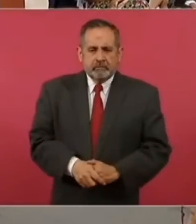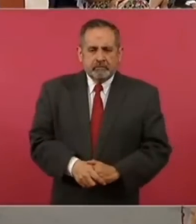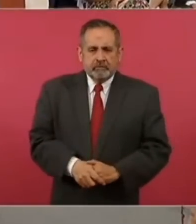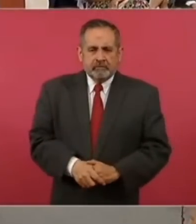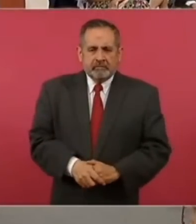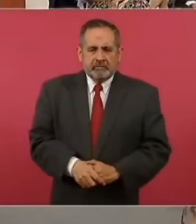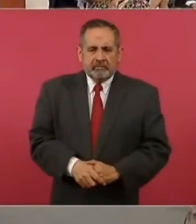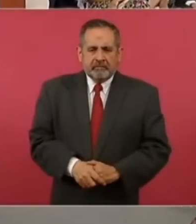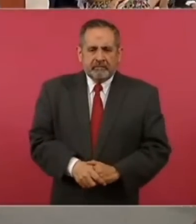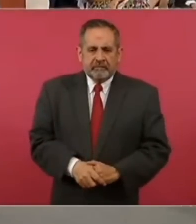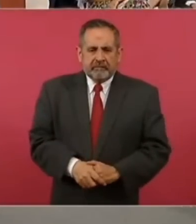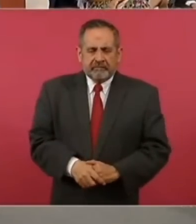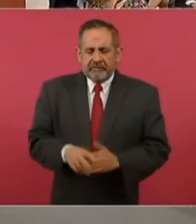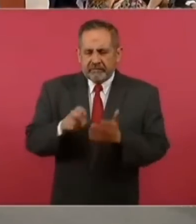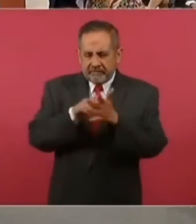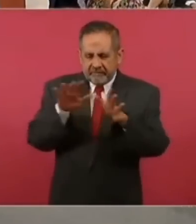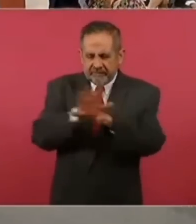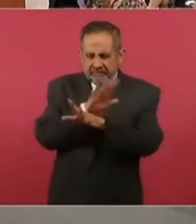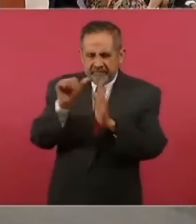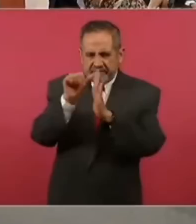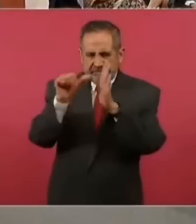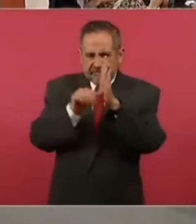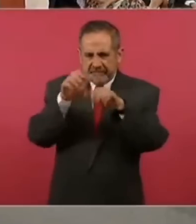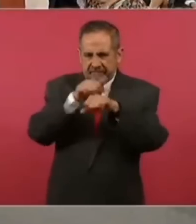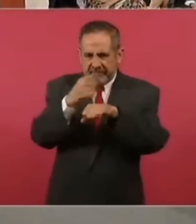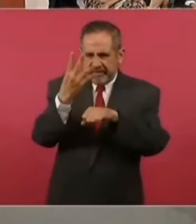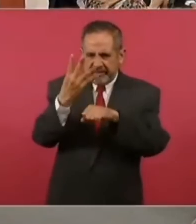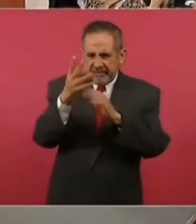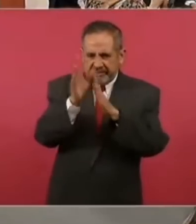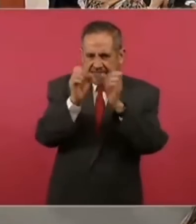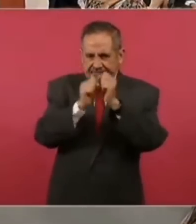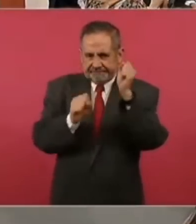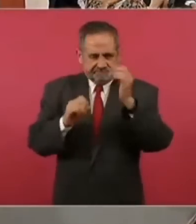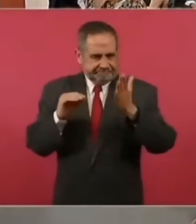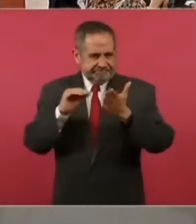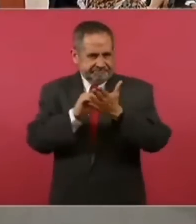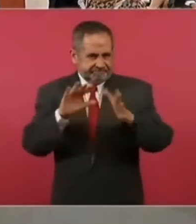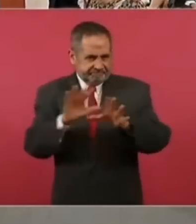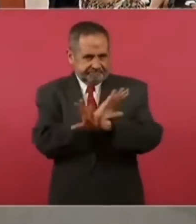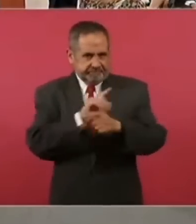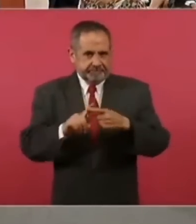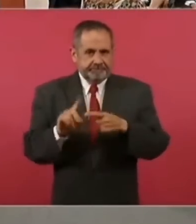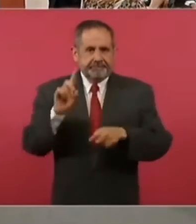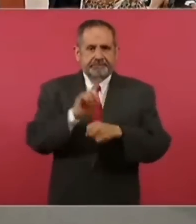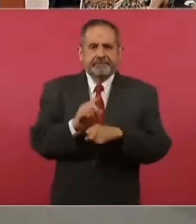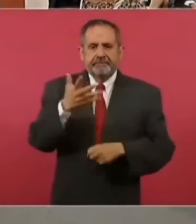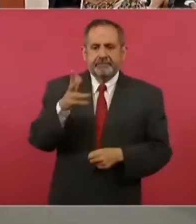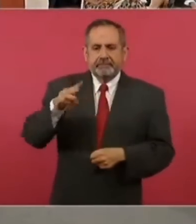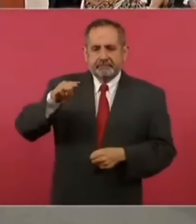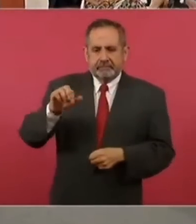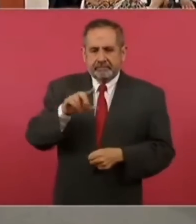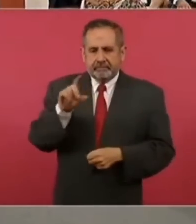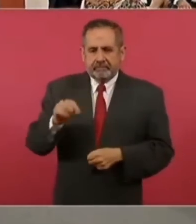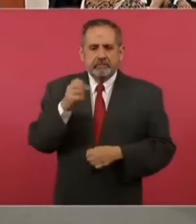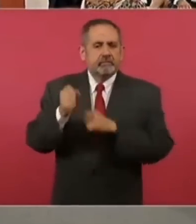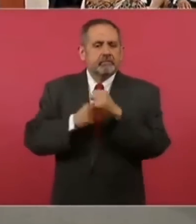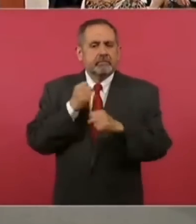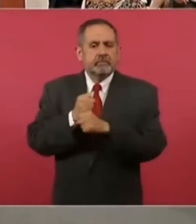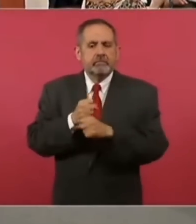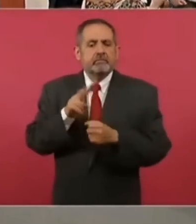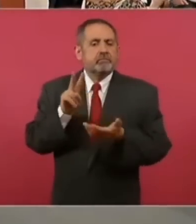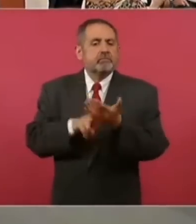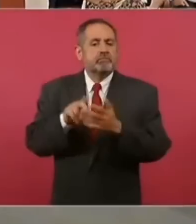reforma al artículo cuarto constitucional el 10 de marzo de 2020